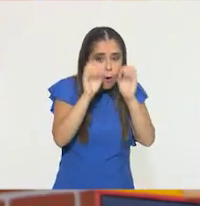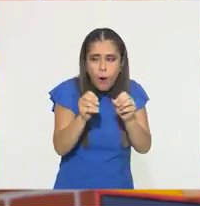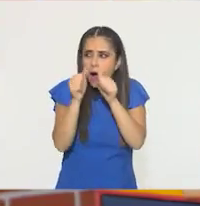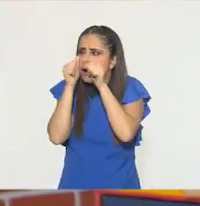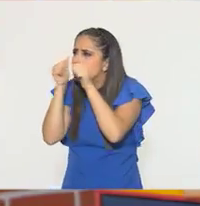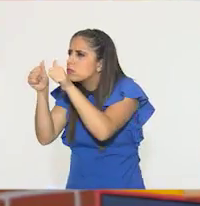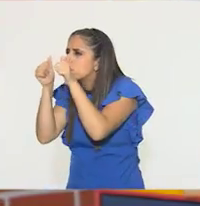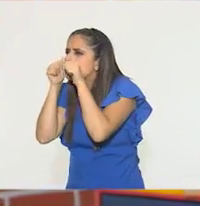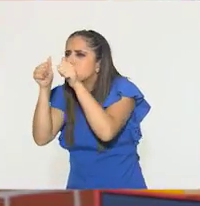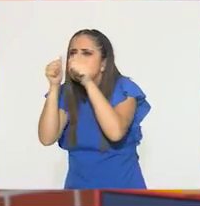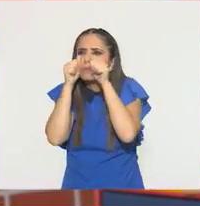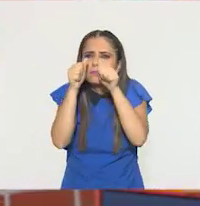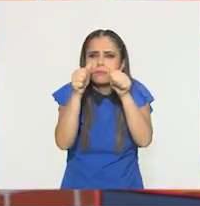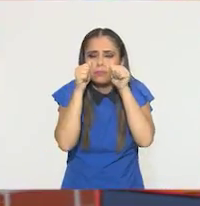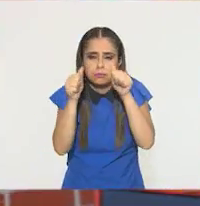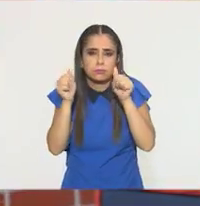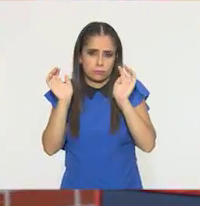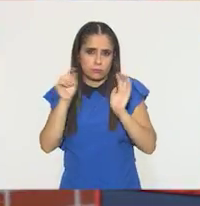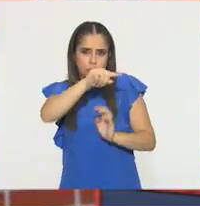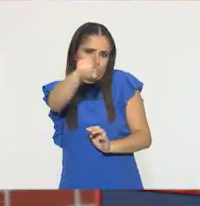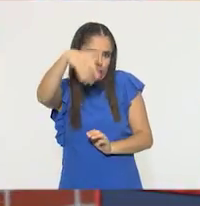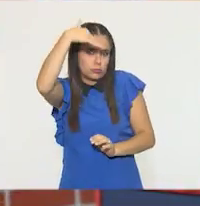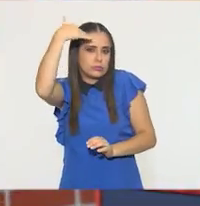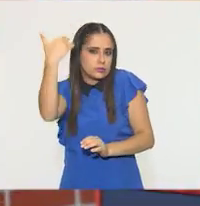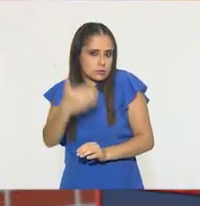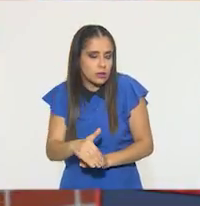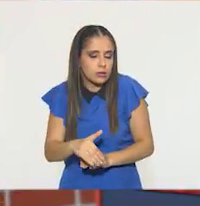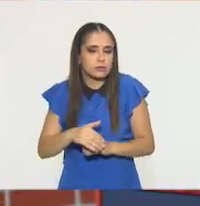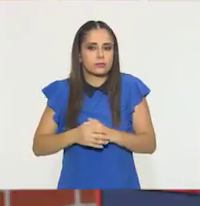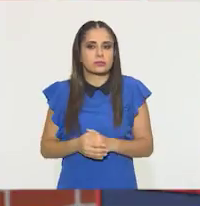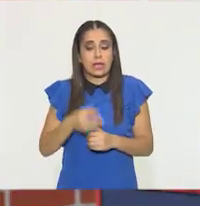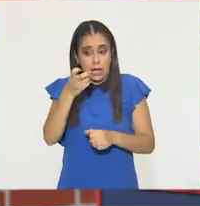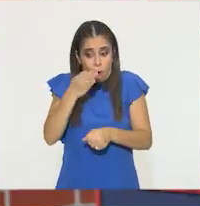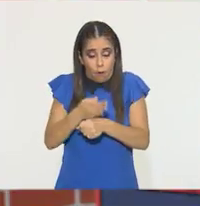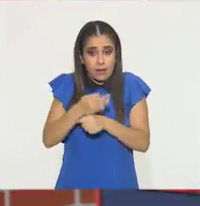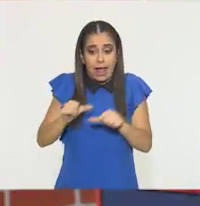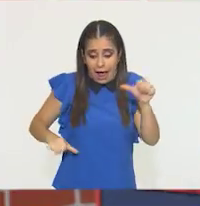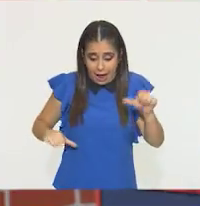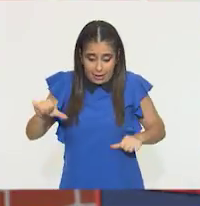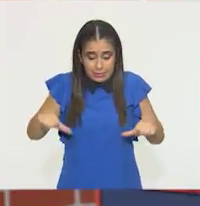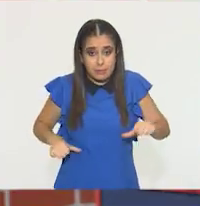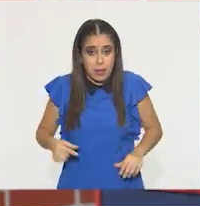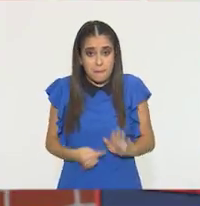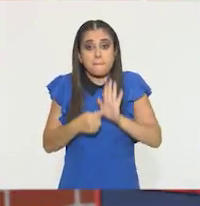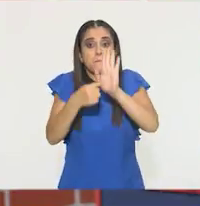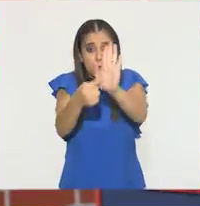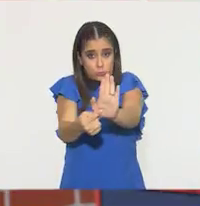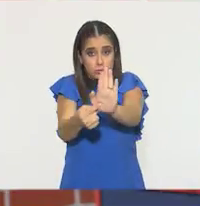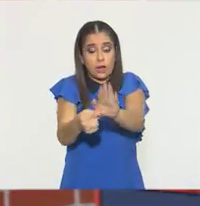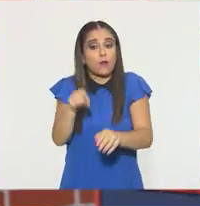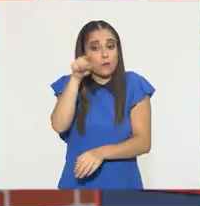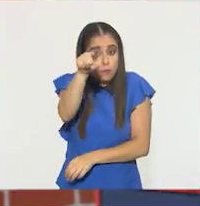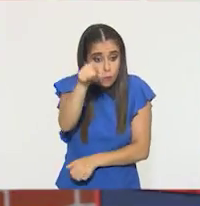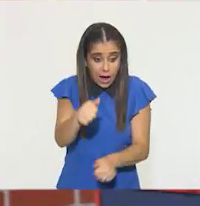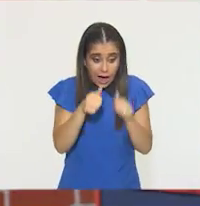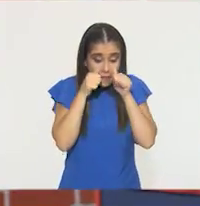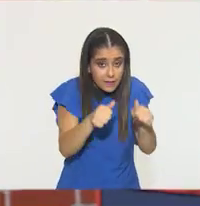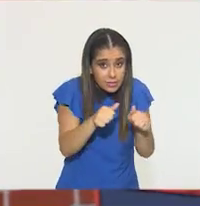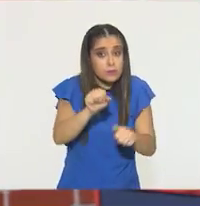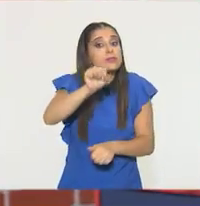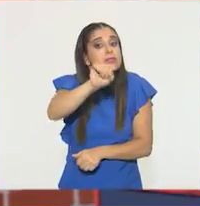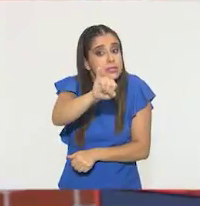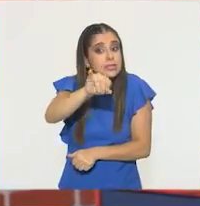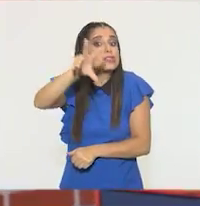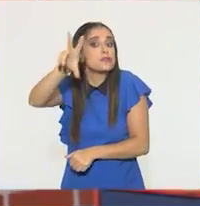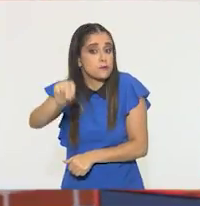Todos lo hemos hecho en algún momento, así que vamos a tener unas actividades en las cuales vamos a darnos cuenta qué tan atentos estamos